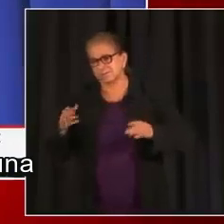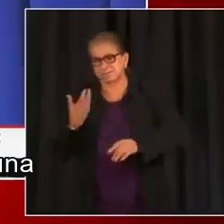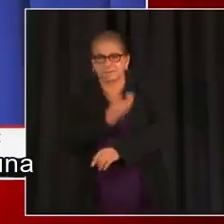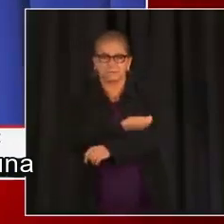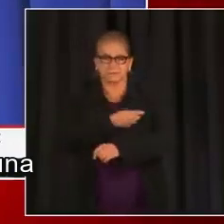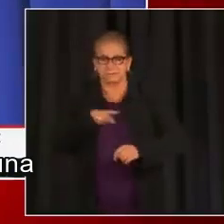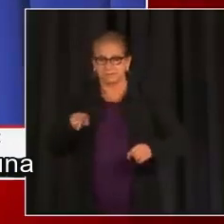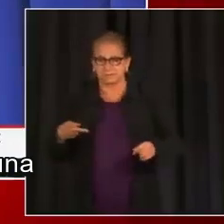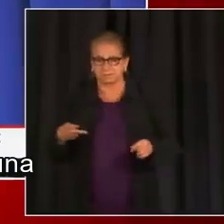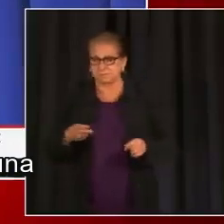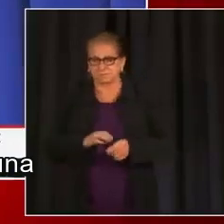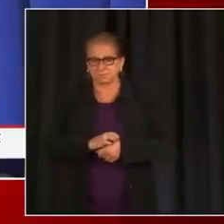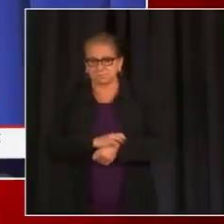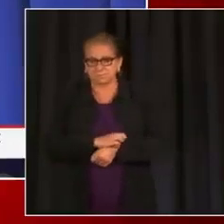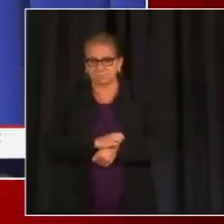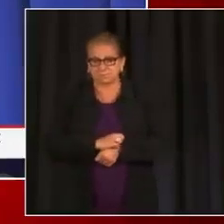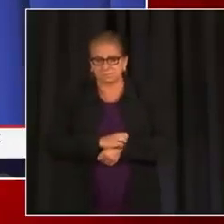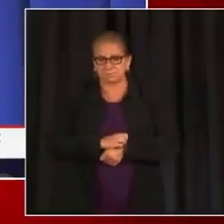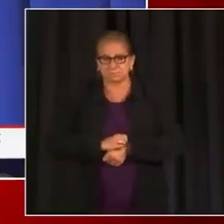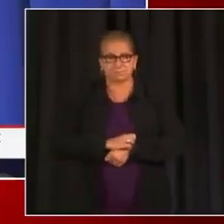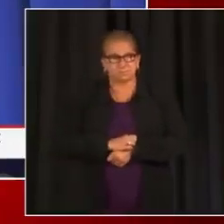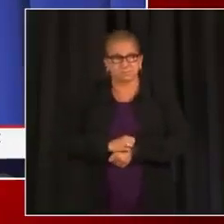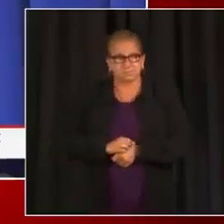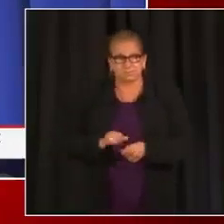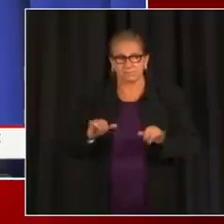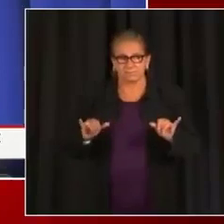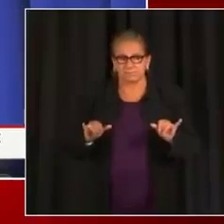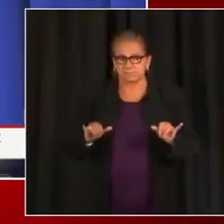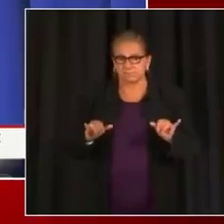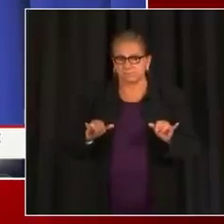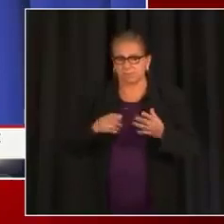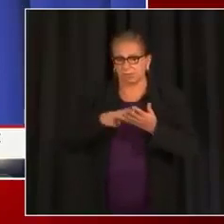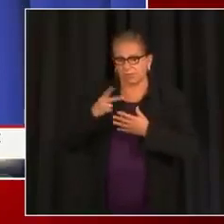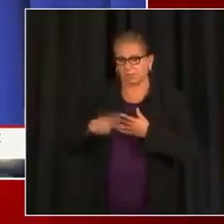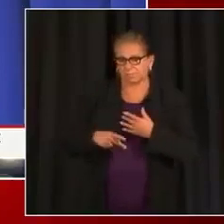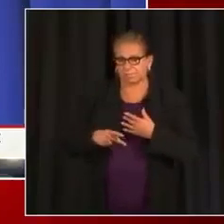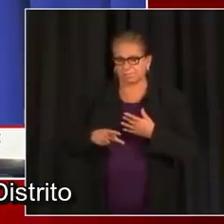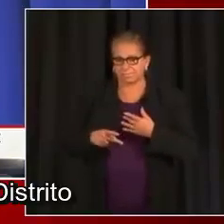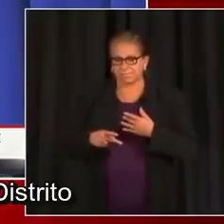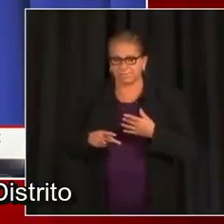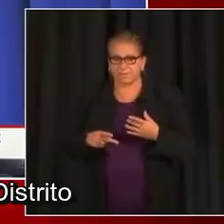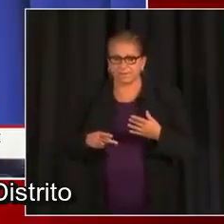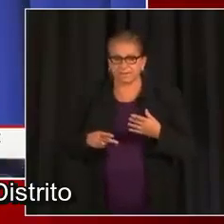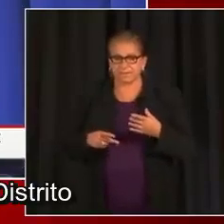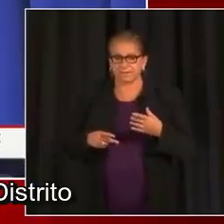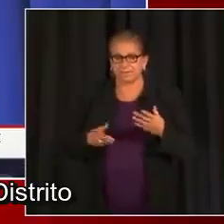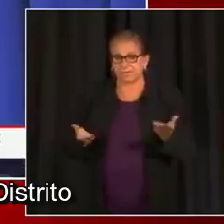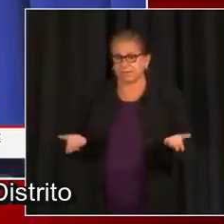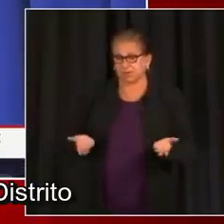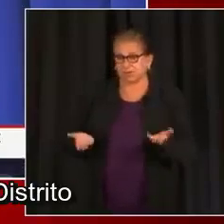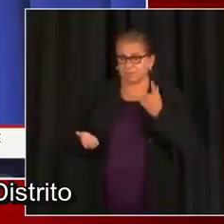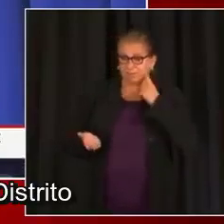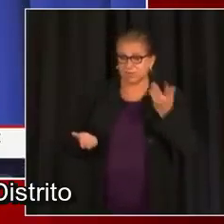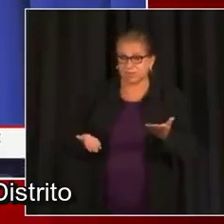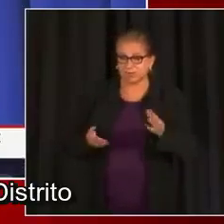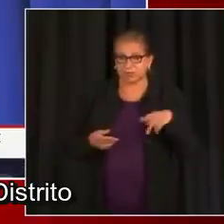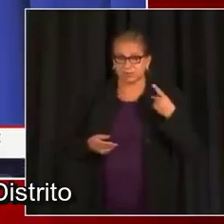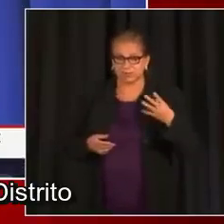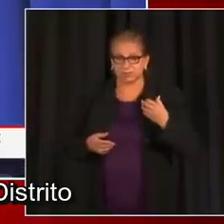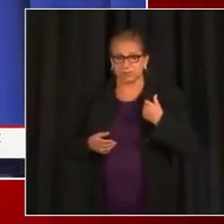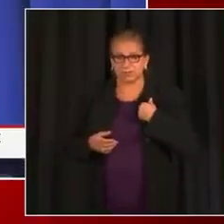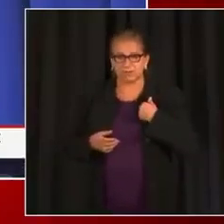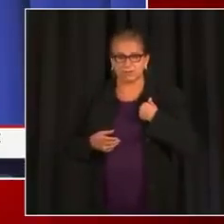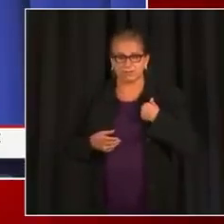vacunas regulares para los niños. Así que no hay necesidad de que haya un retraso. Tenemos las prácticas pediátricas en el